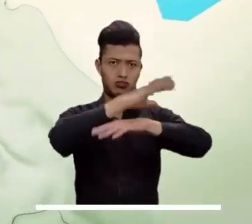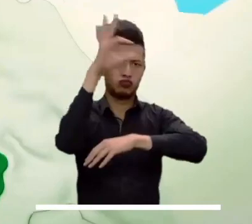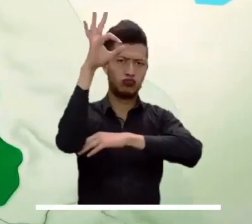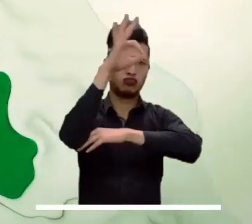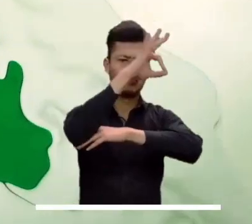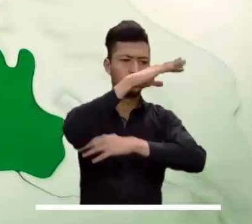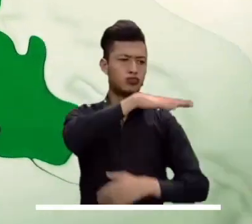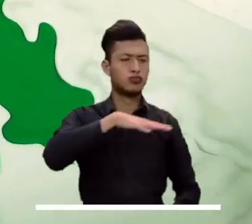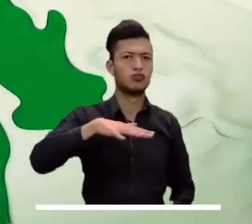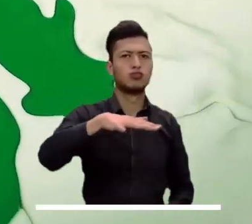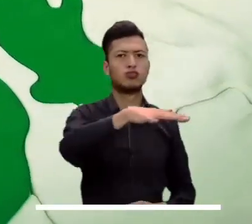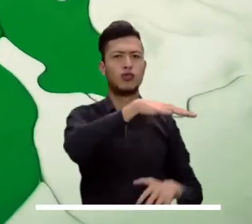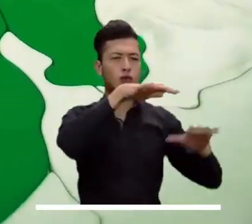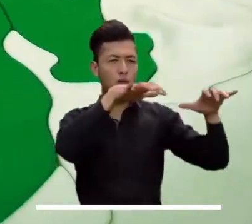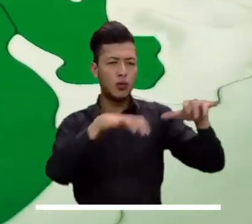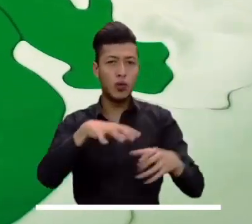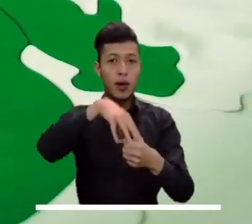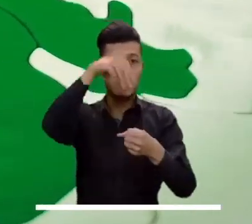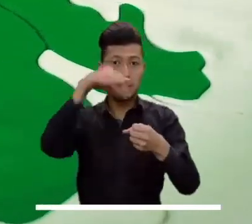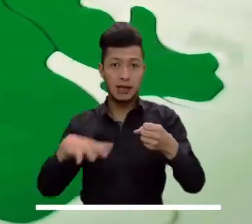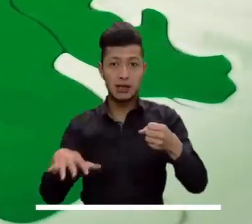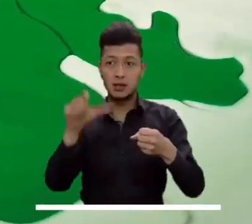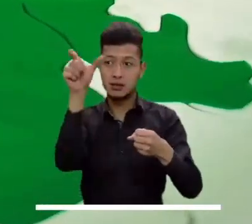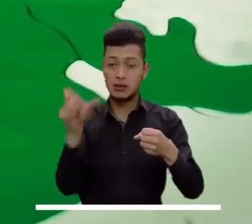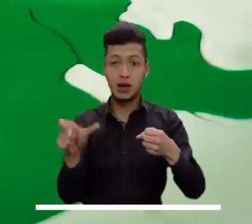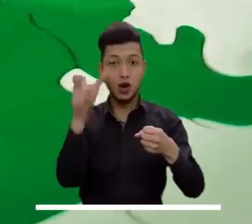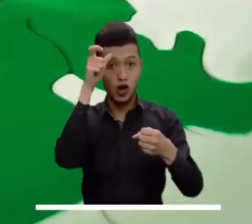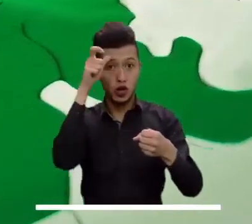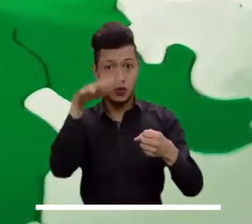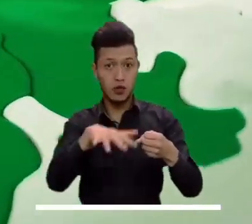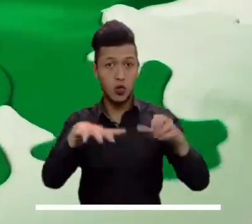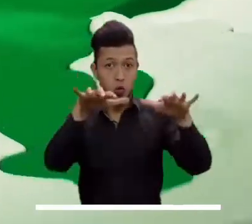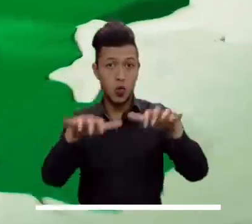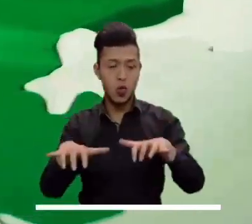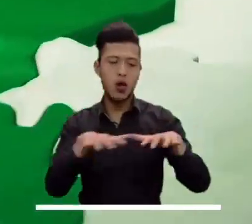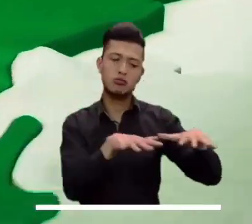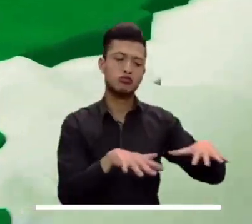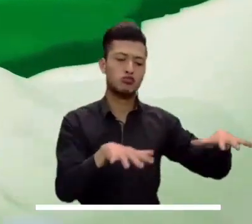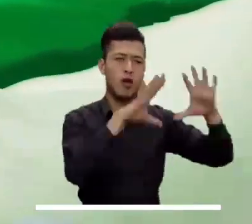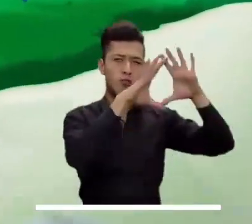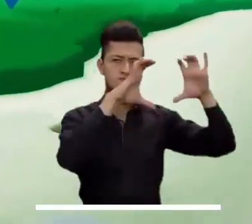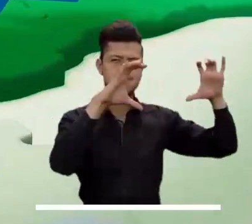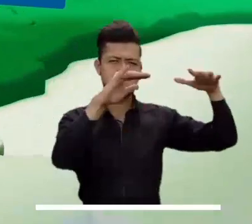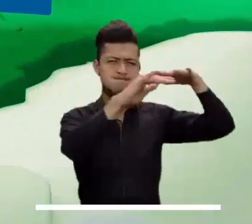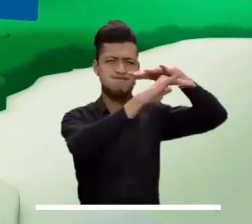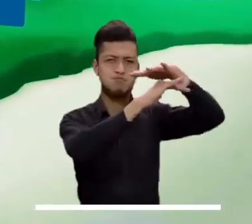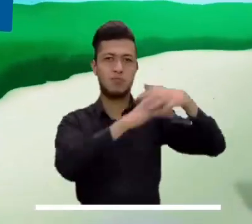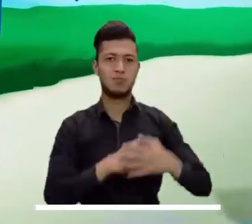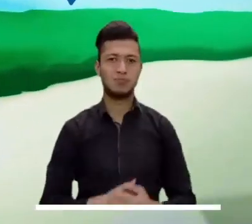lluvias se esperan en Magdalena, Cesar y Córdoba. El resto de la zona permanecerá con cielo cubierto.